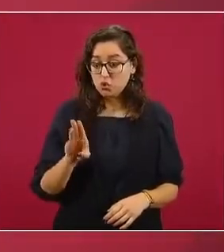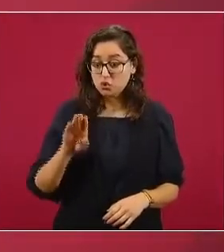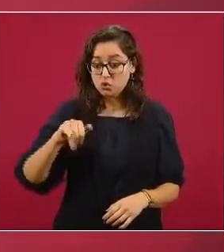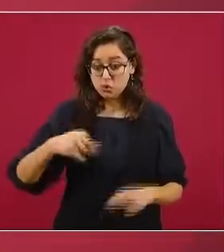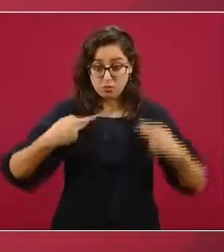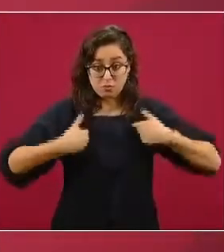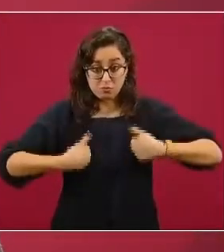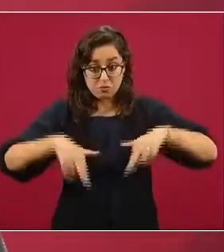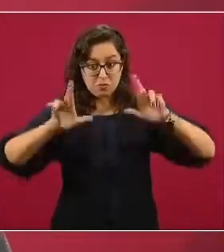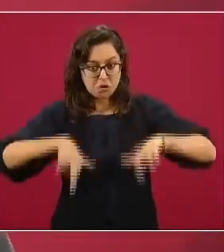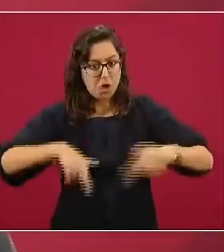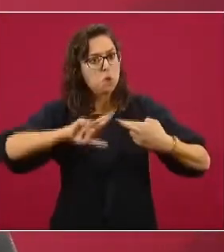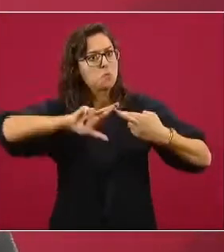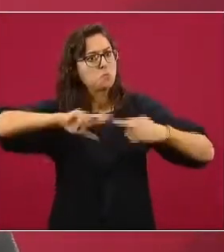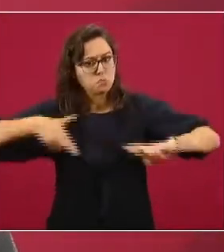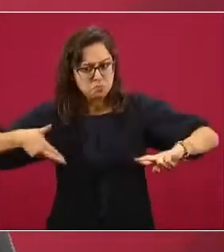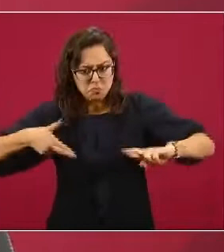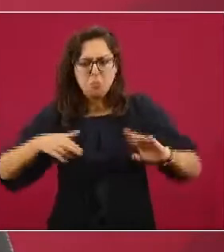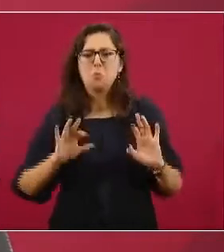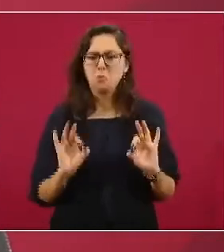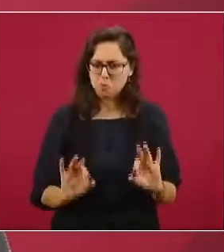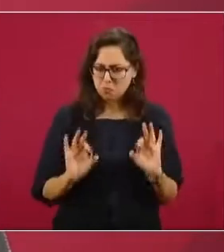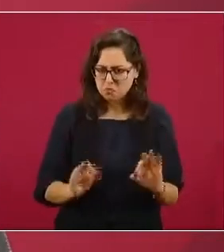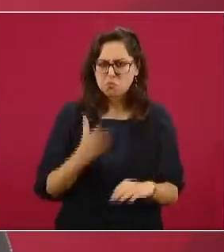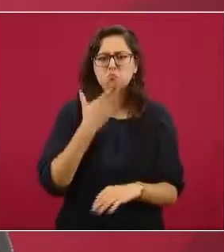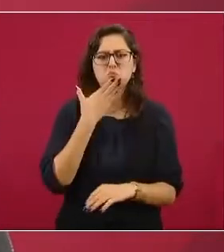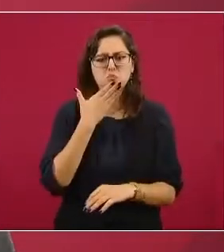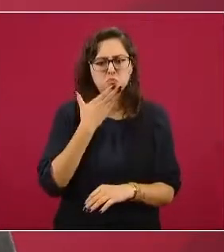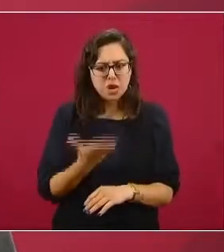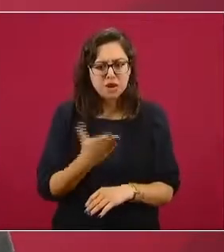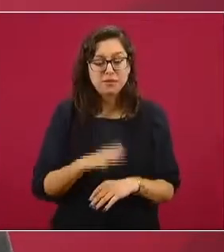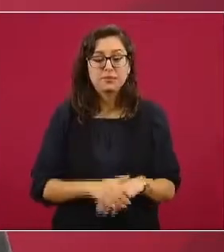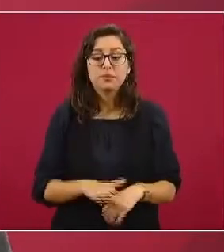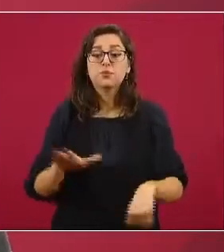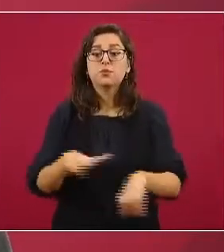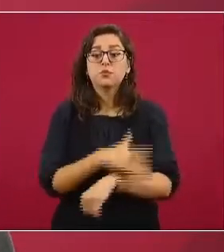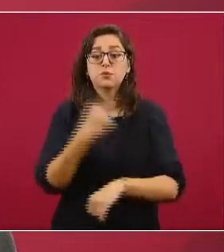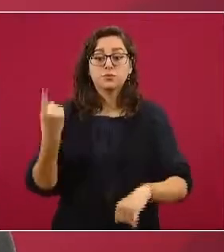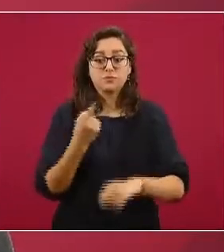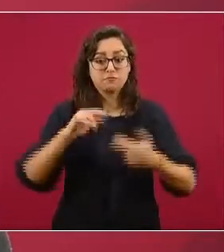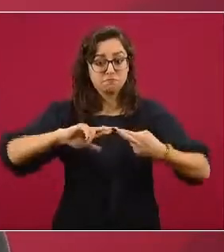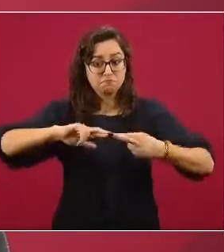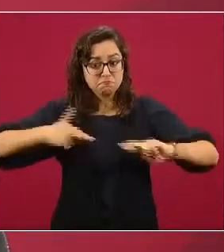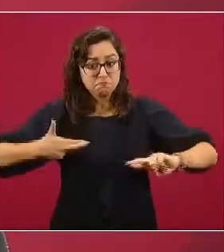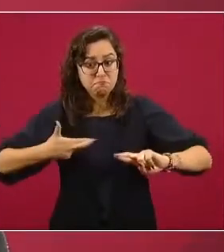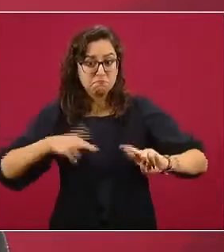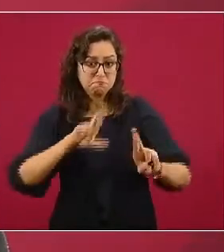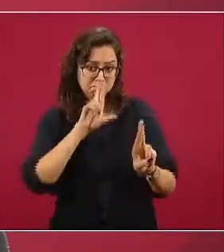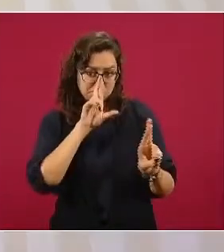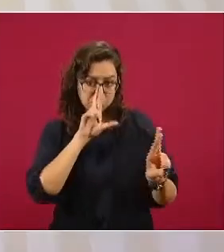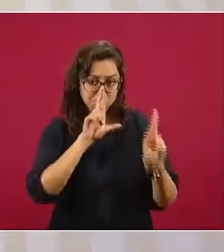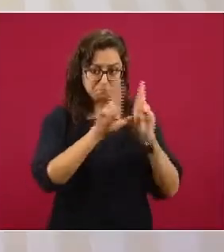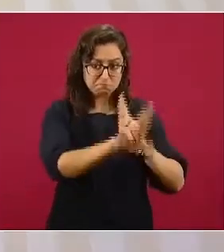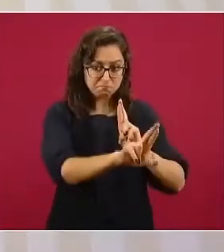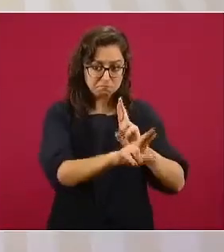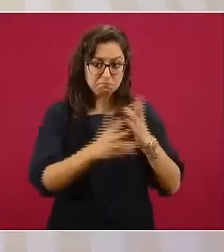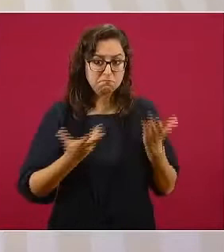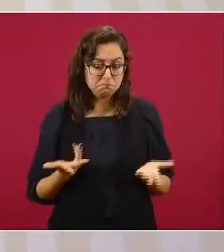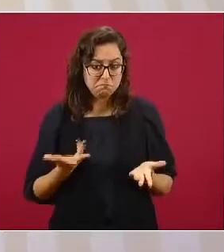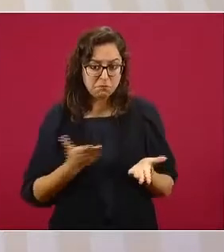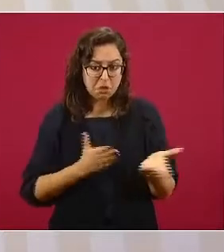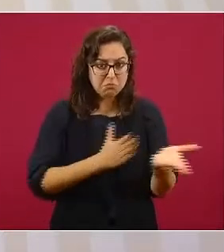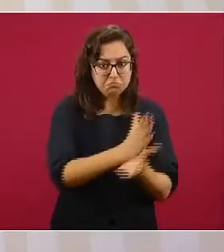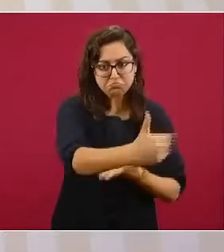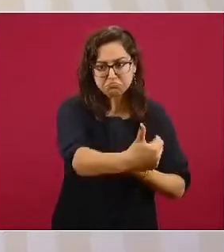Porque ha habido una relación de respeto, de no